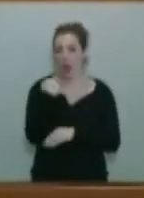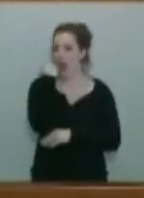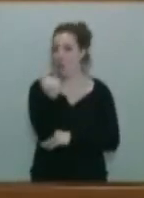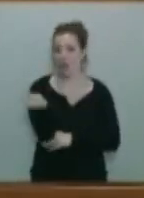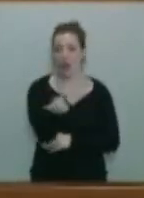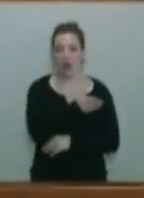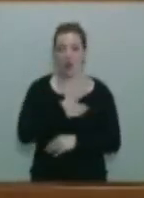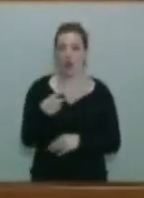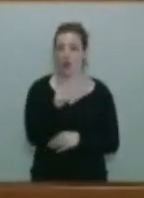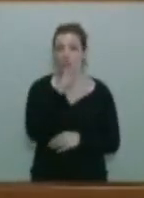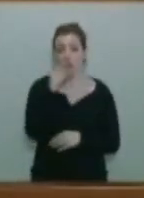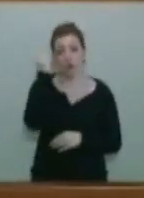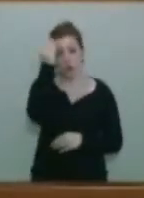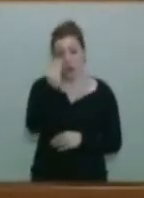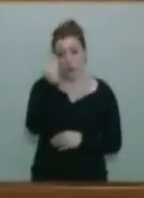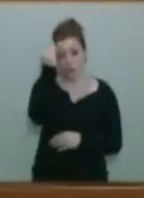Me parece que aquello fue un